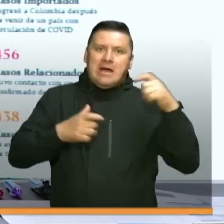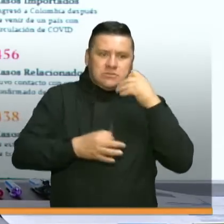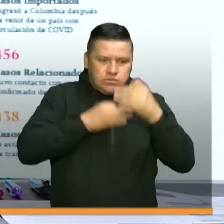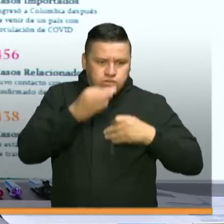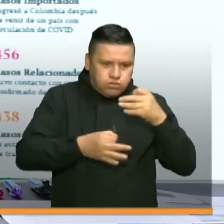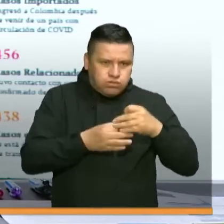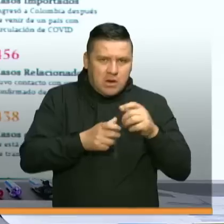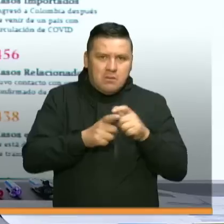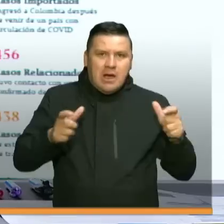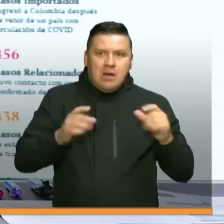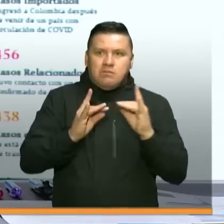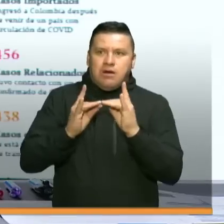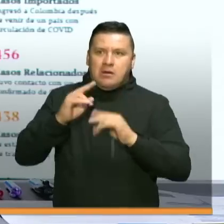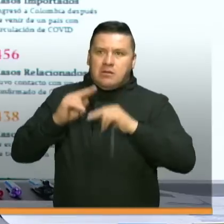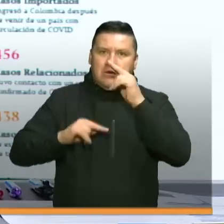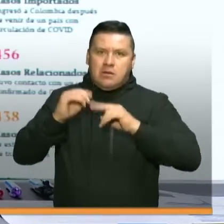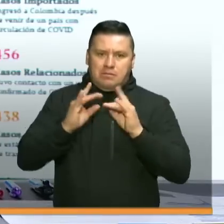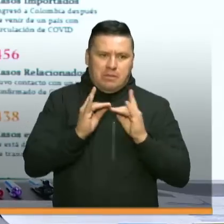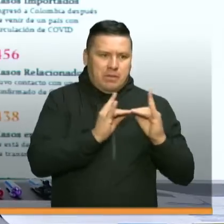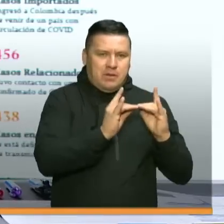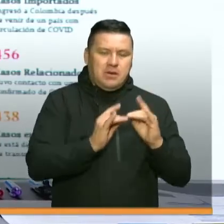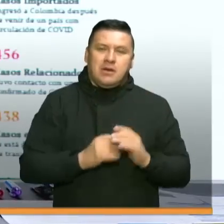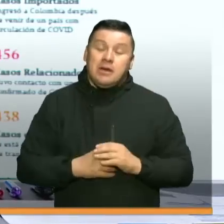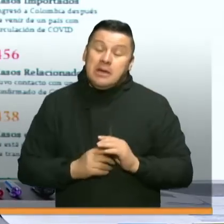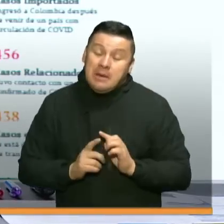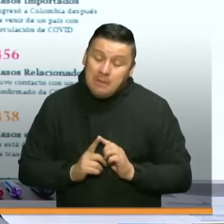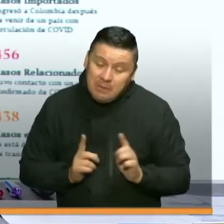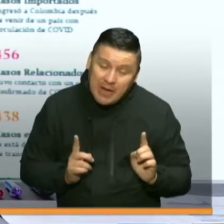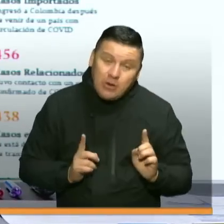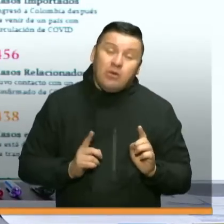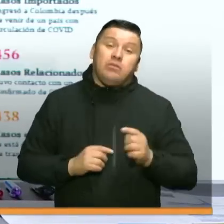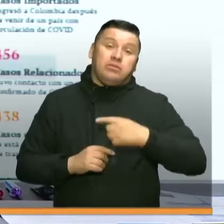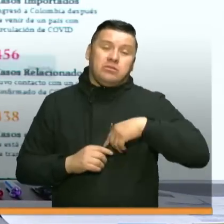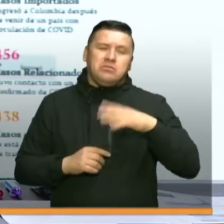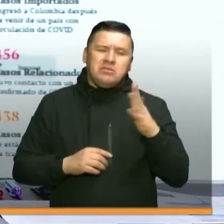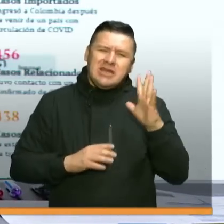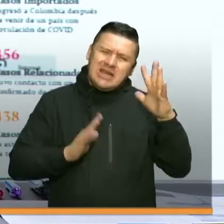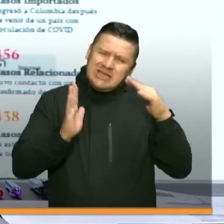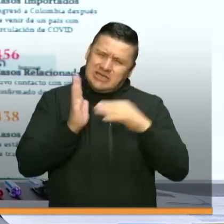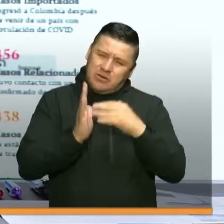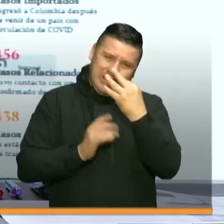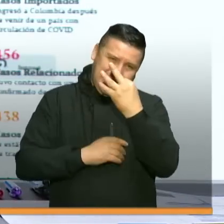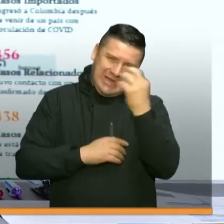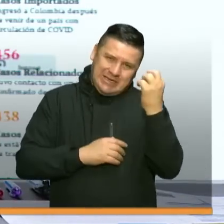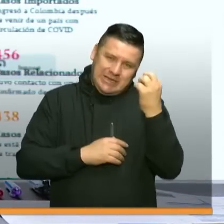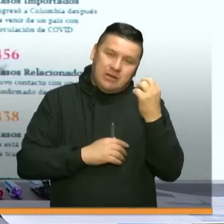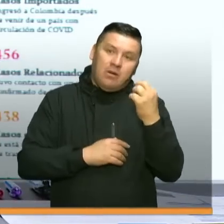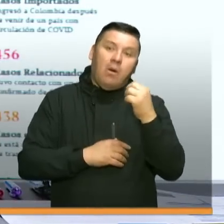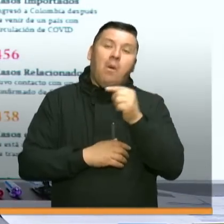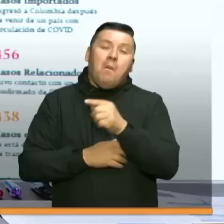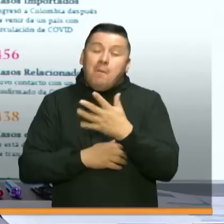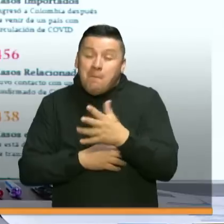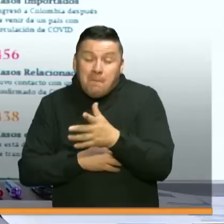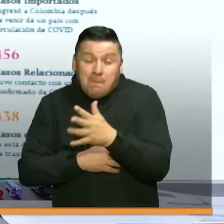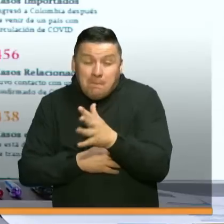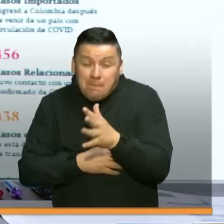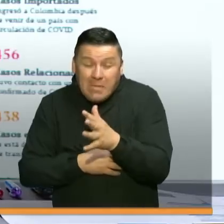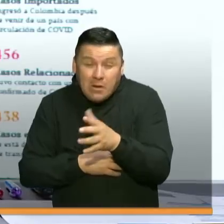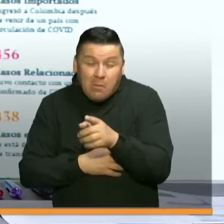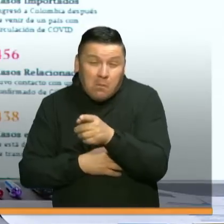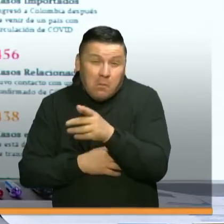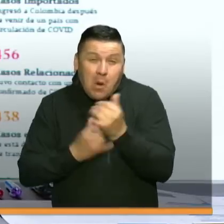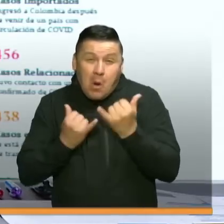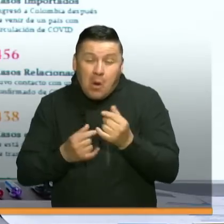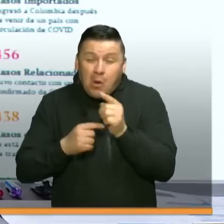cuidado intensivo per cápita. No obstante, tenemos 5.300, nosotros tenemos como mínimo que